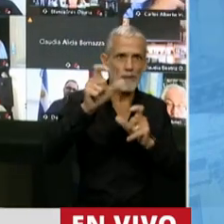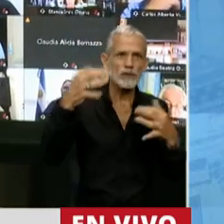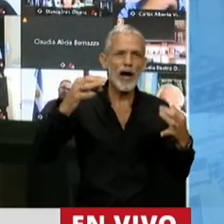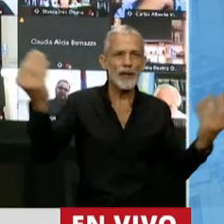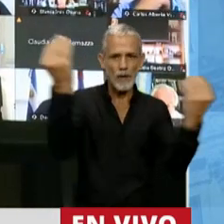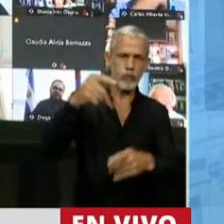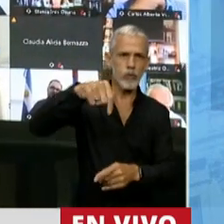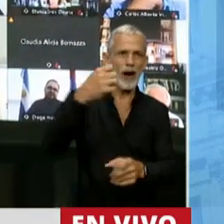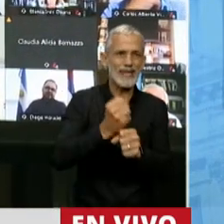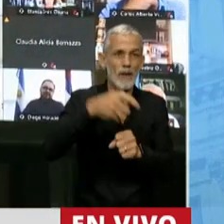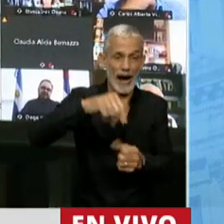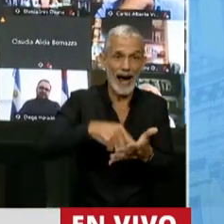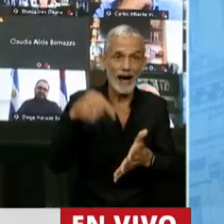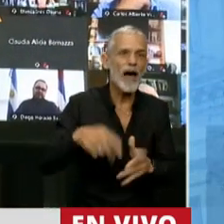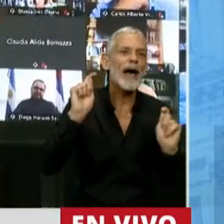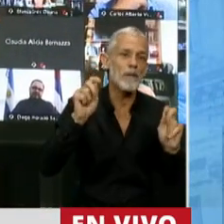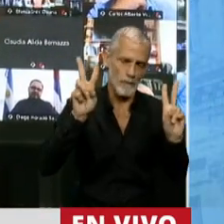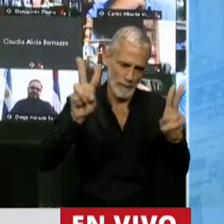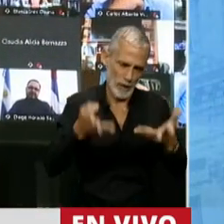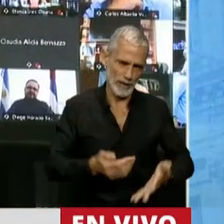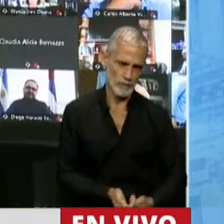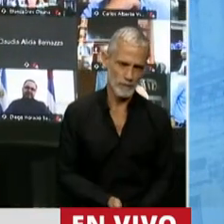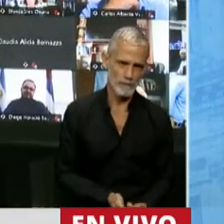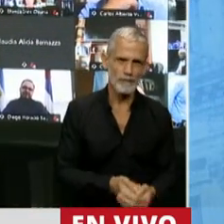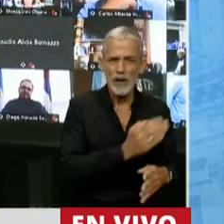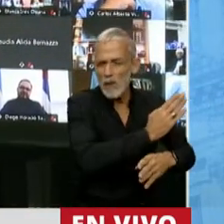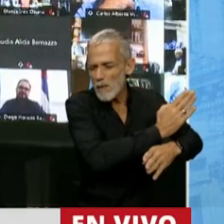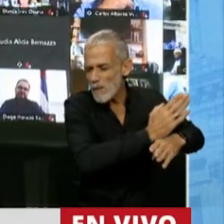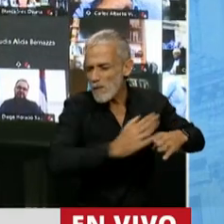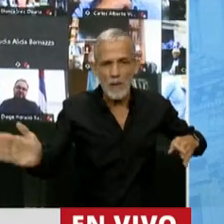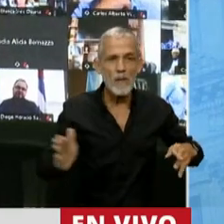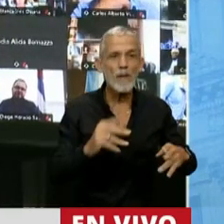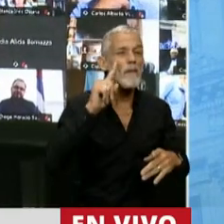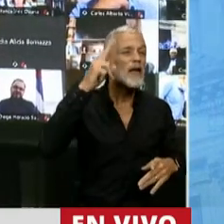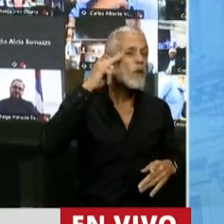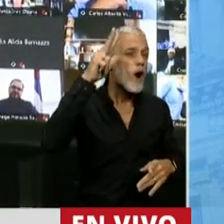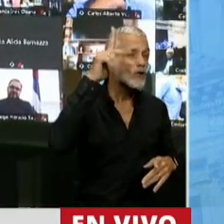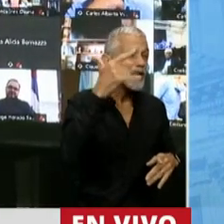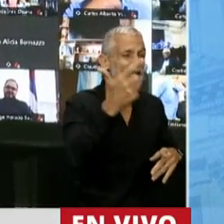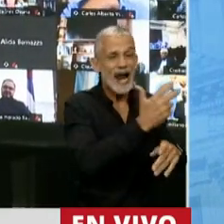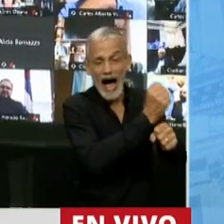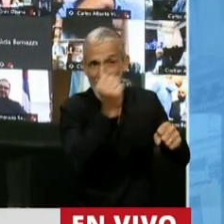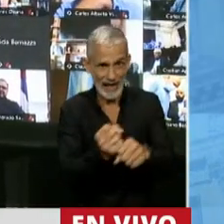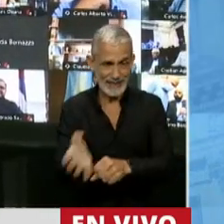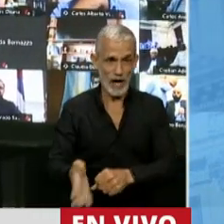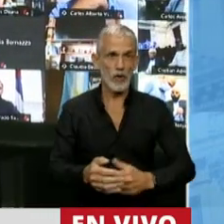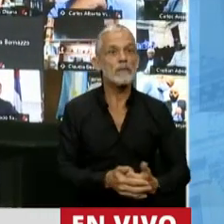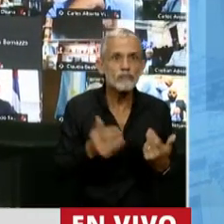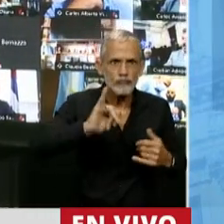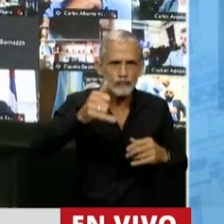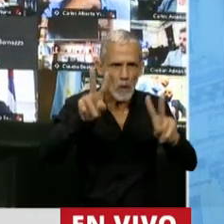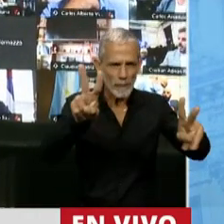trabajar a la capital? Gobernó el peronismo ininterrumpidamente desde 1983. Sí, el